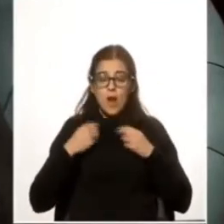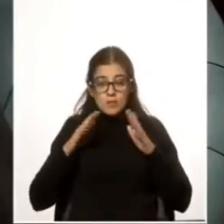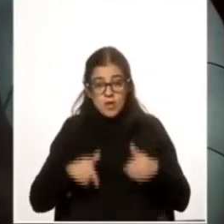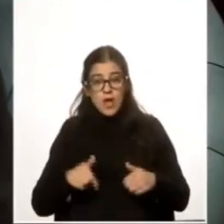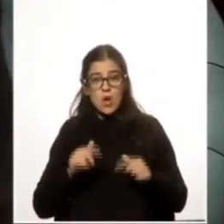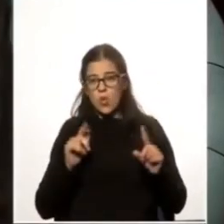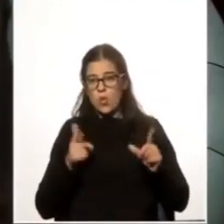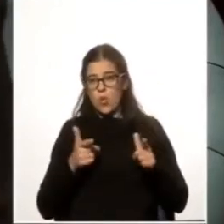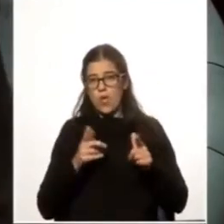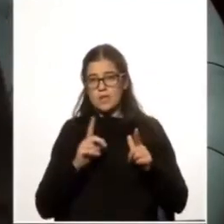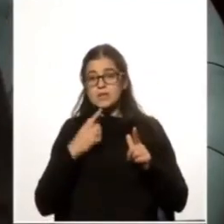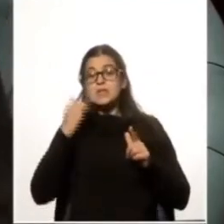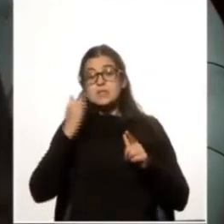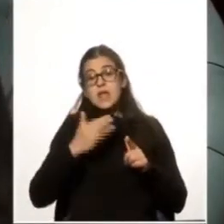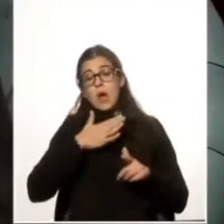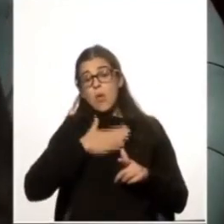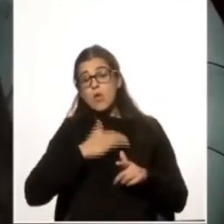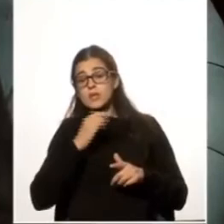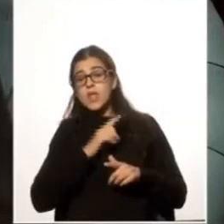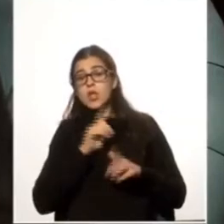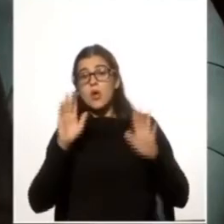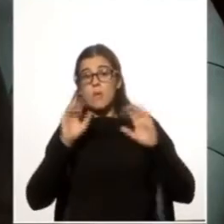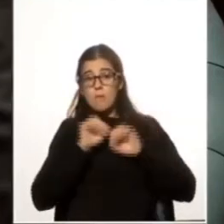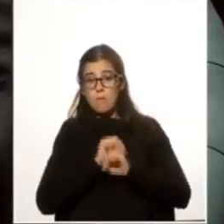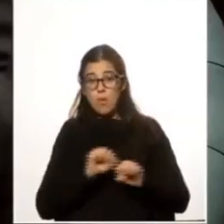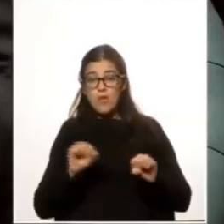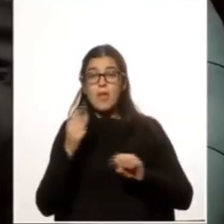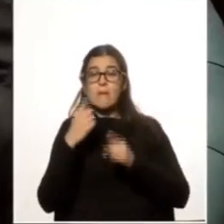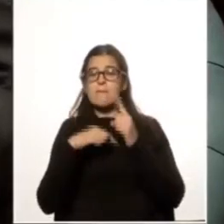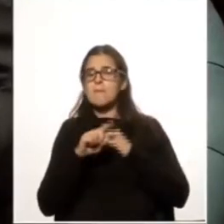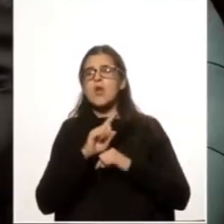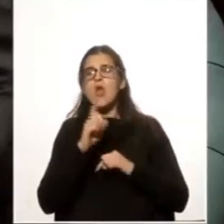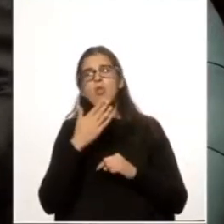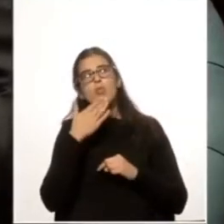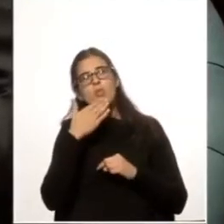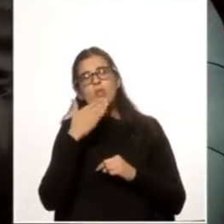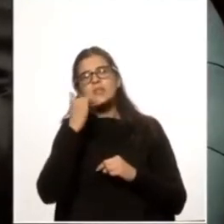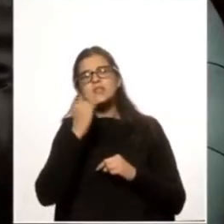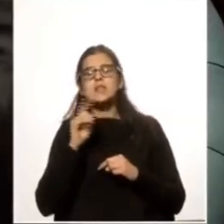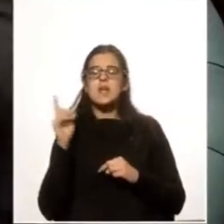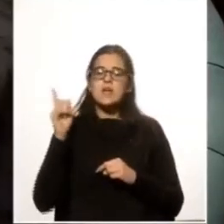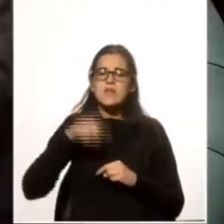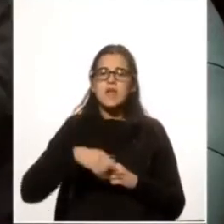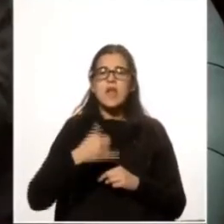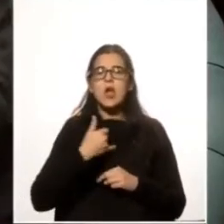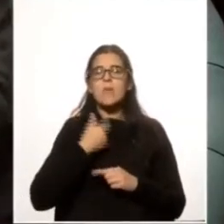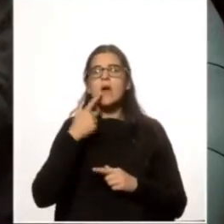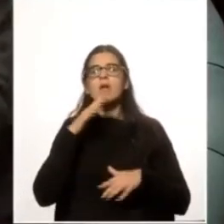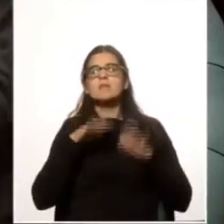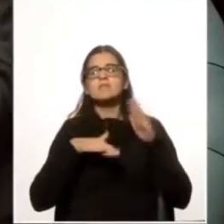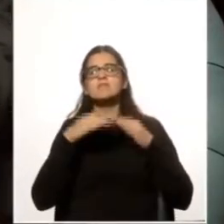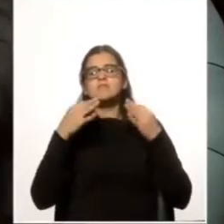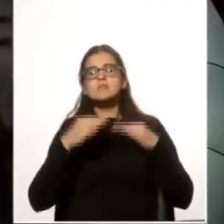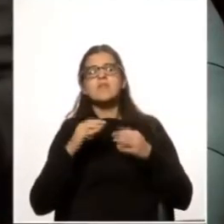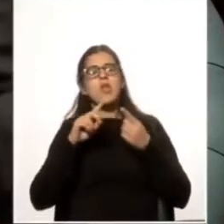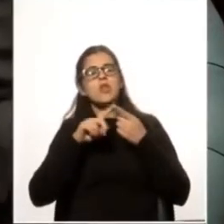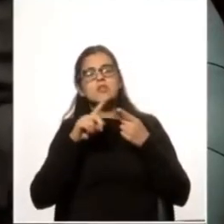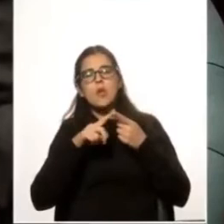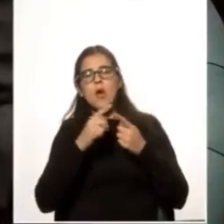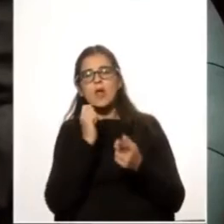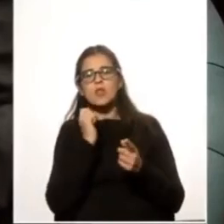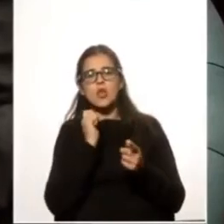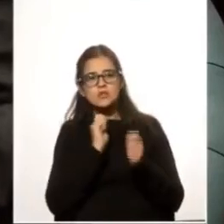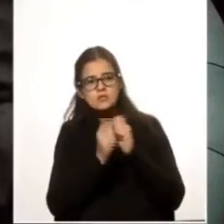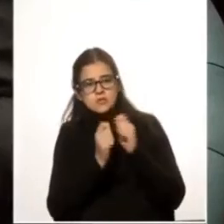Se podrá estar de acuerdo o no, pero no estábamos cuestionando la esencia de acuerdos económicos y de